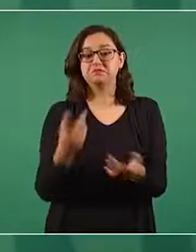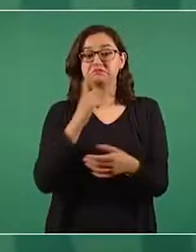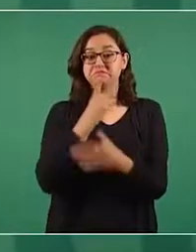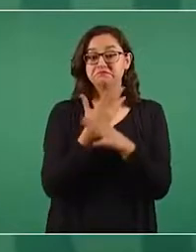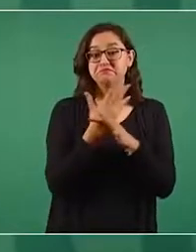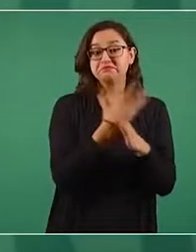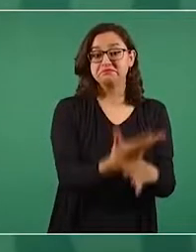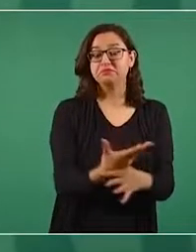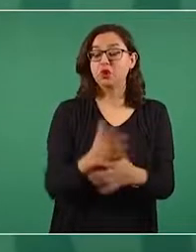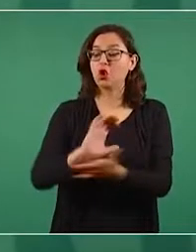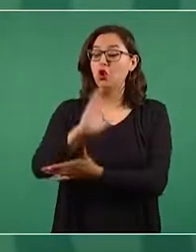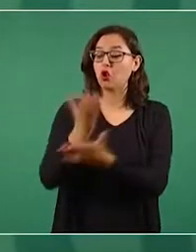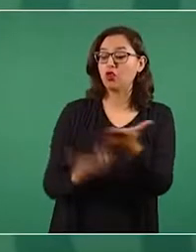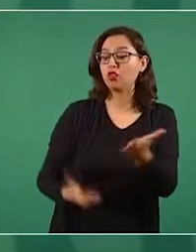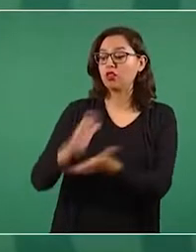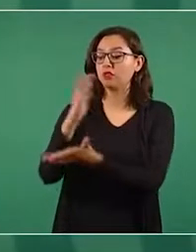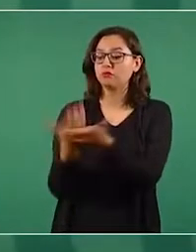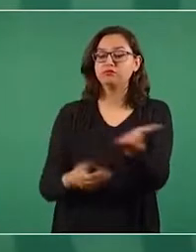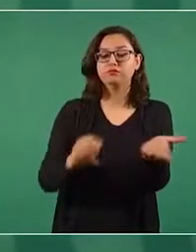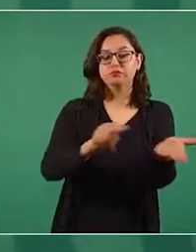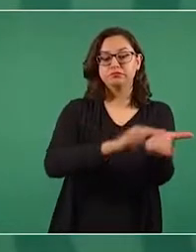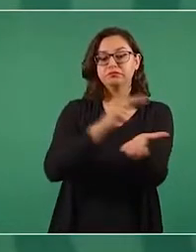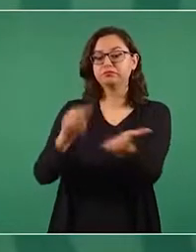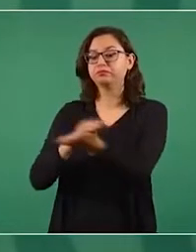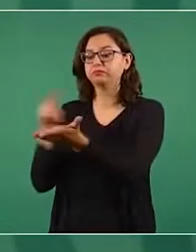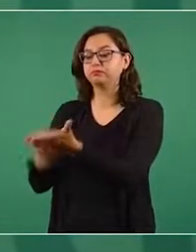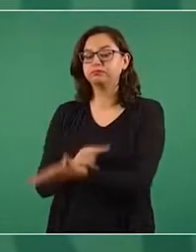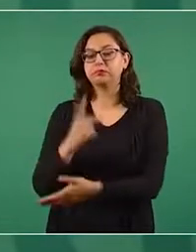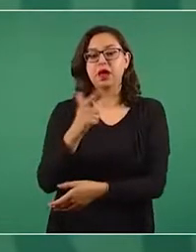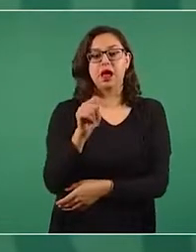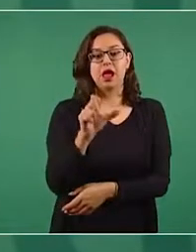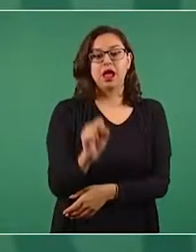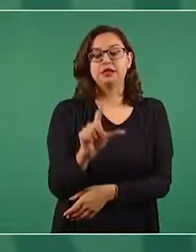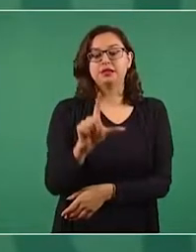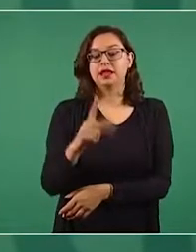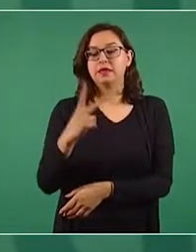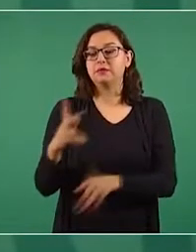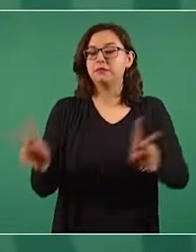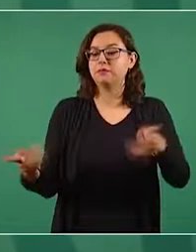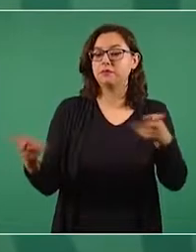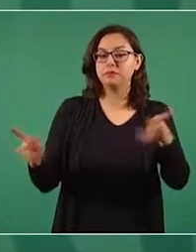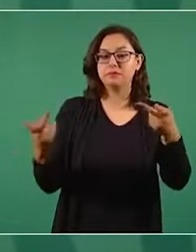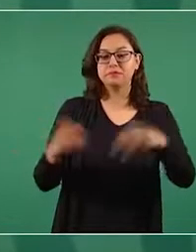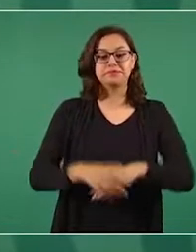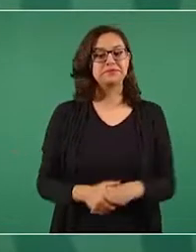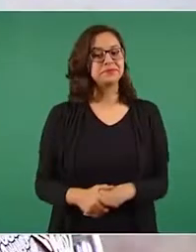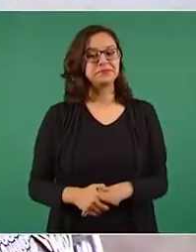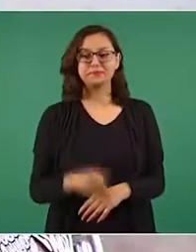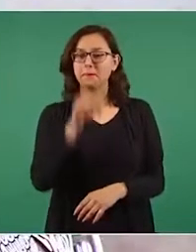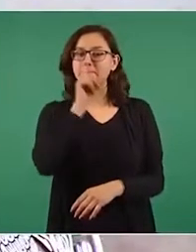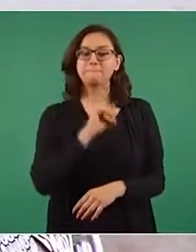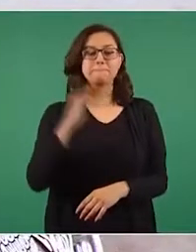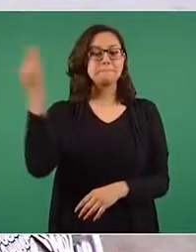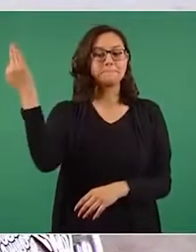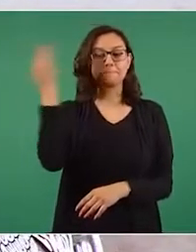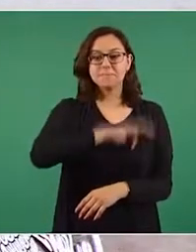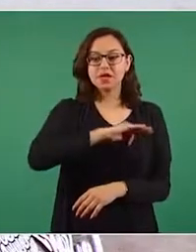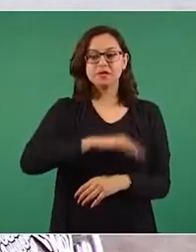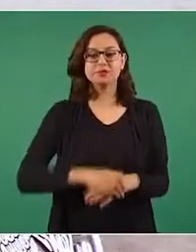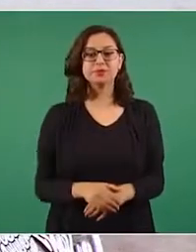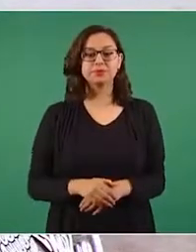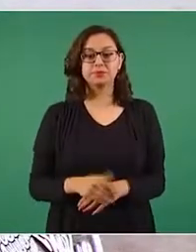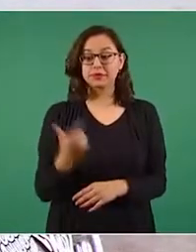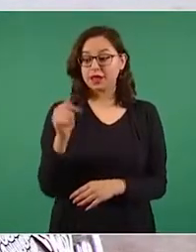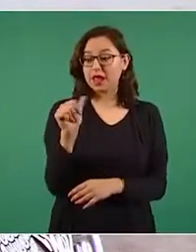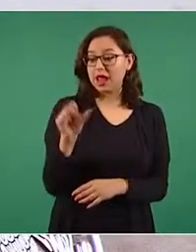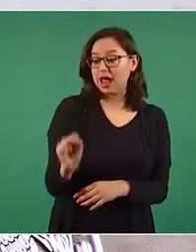contratos con Pemex para suministrar el gas LP que requiere gas bienestar. Falso. Gas bienestar es una filial